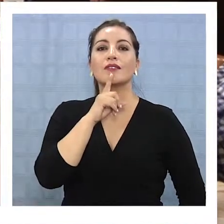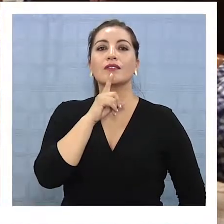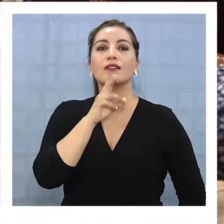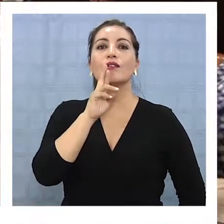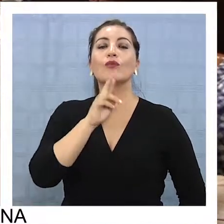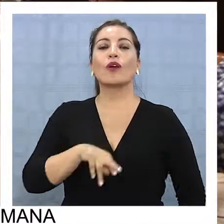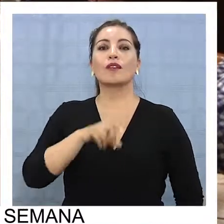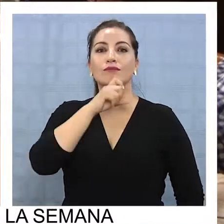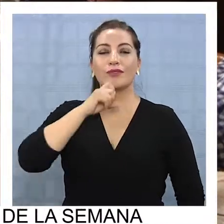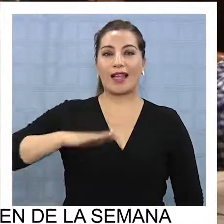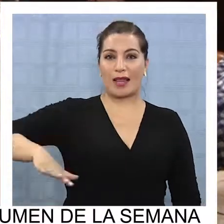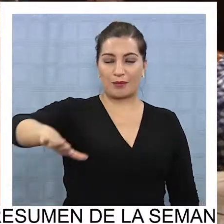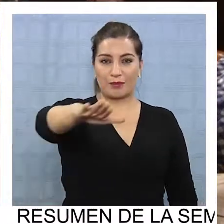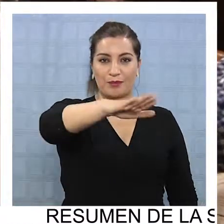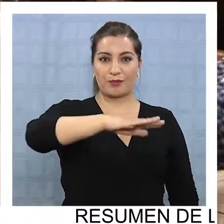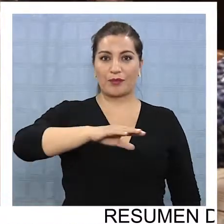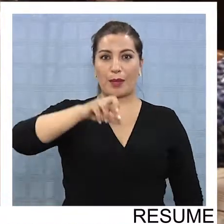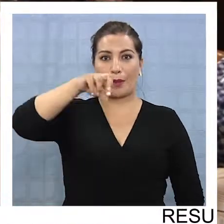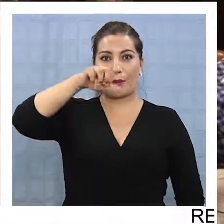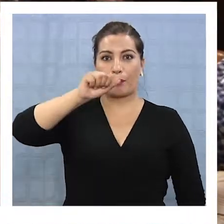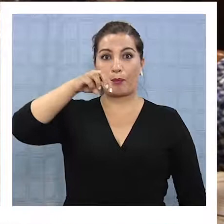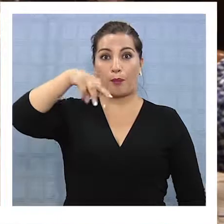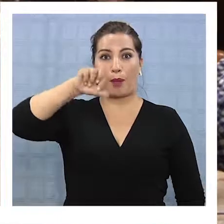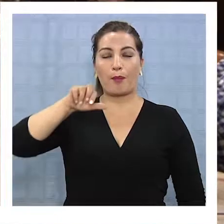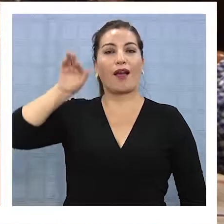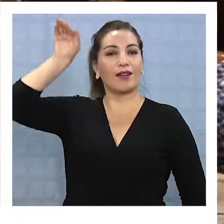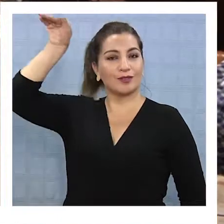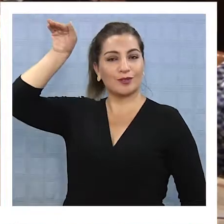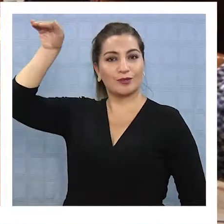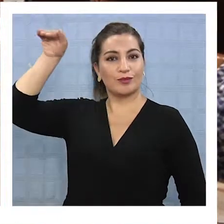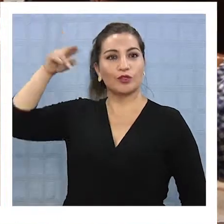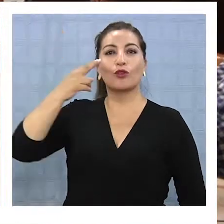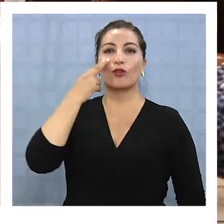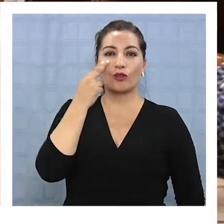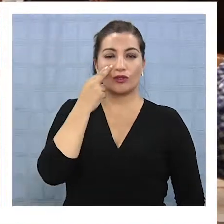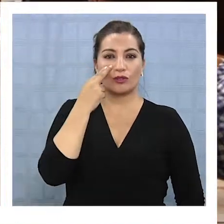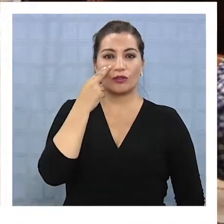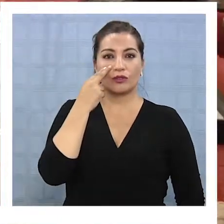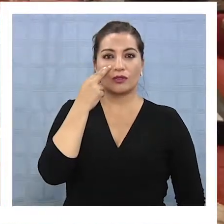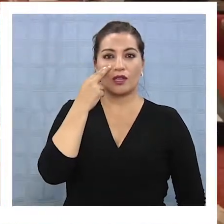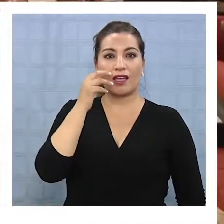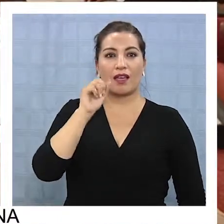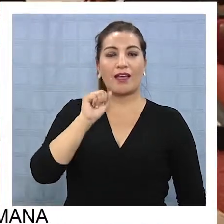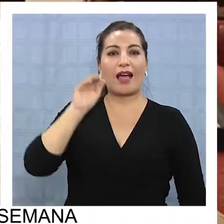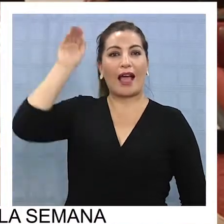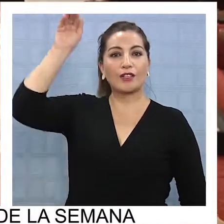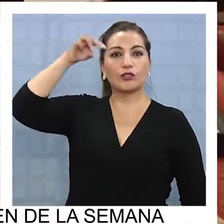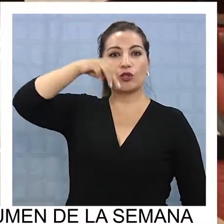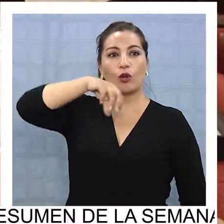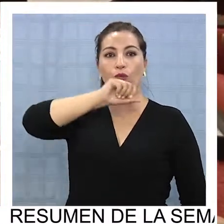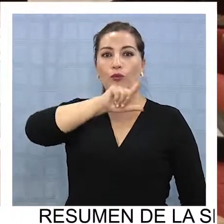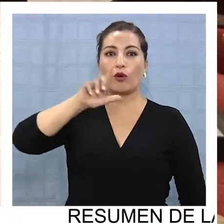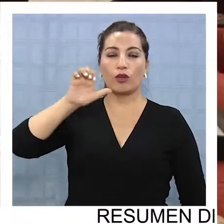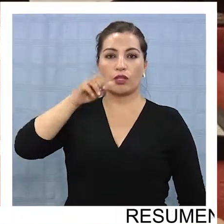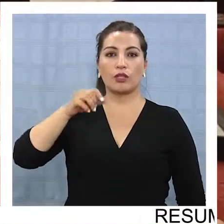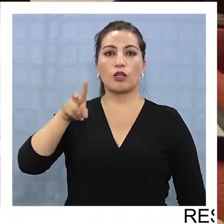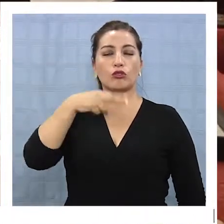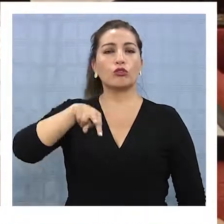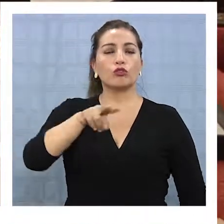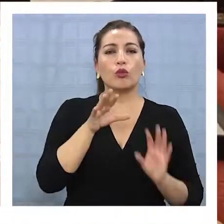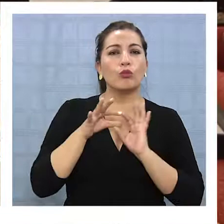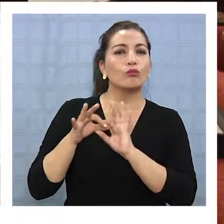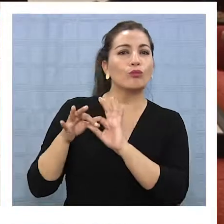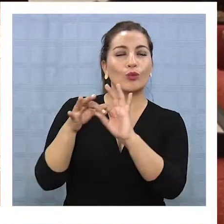de La Pampa, del sector de alto auspicio, conocido como Más Alto Moya. Somos una agrupación bien unida, que